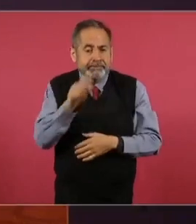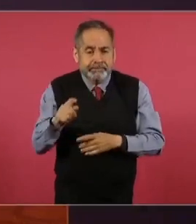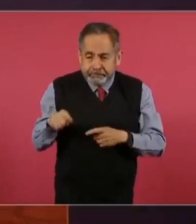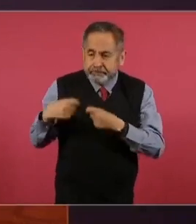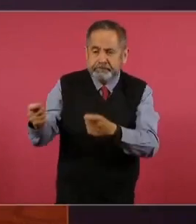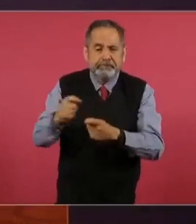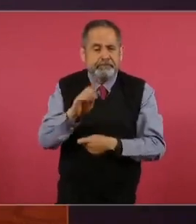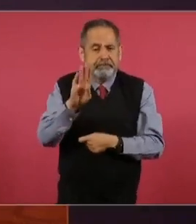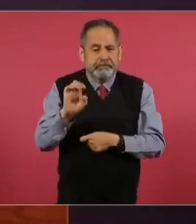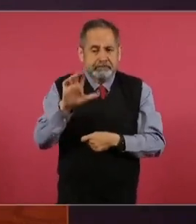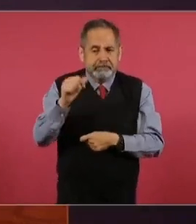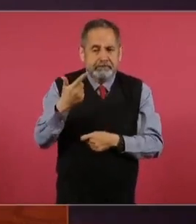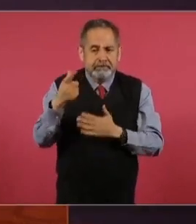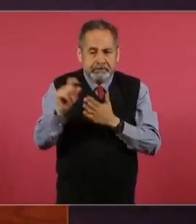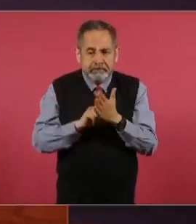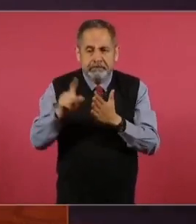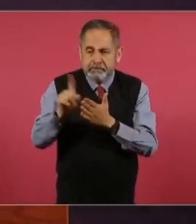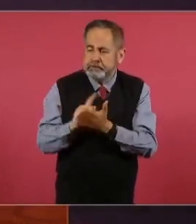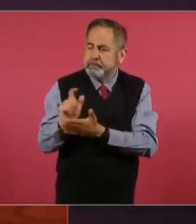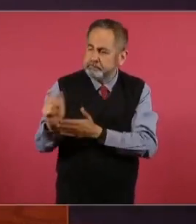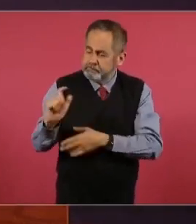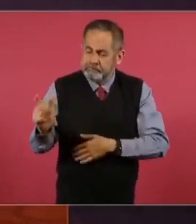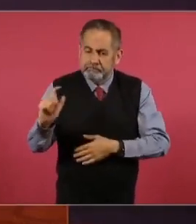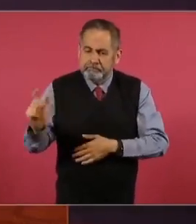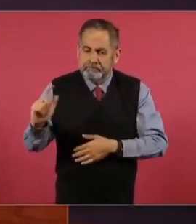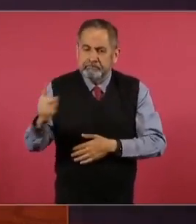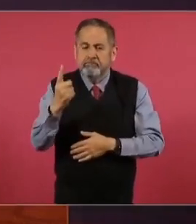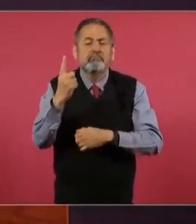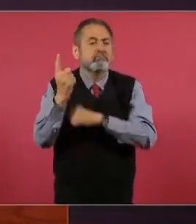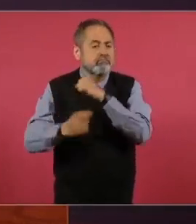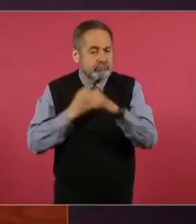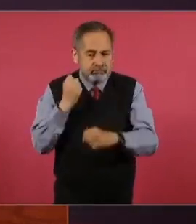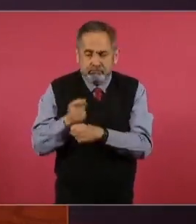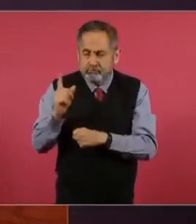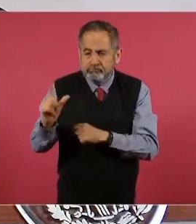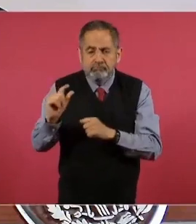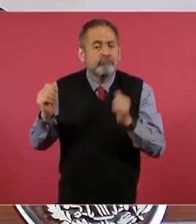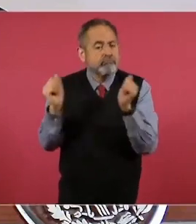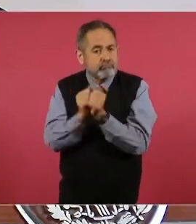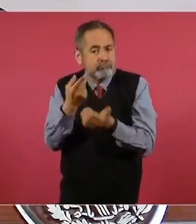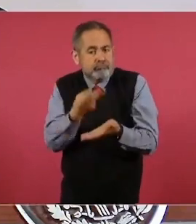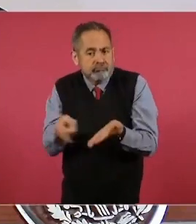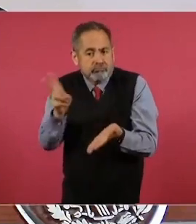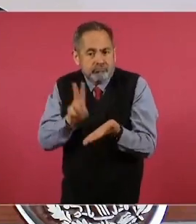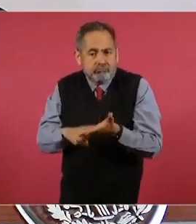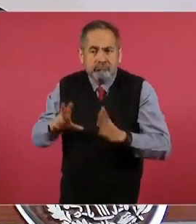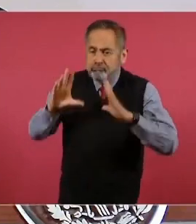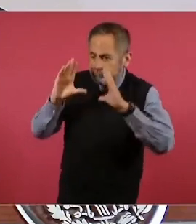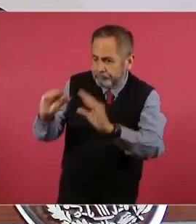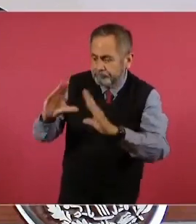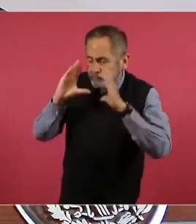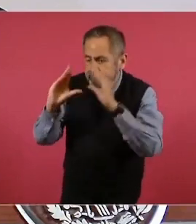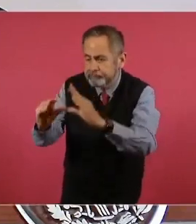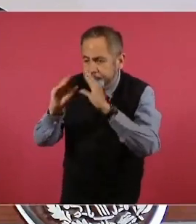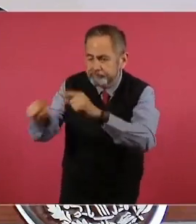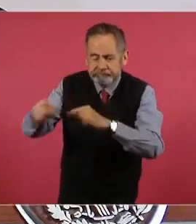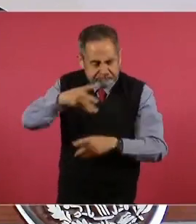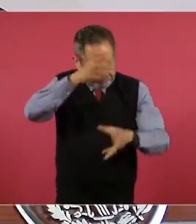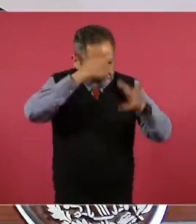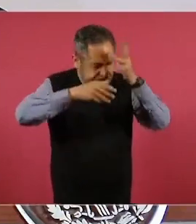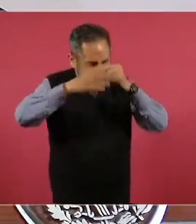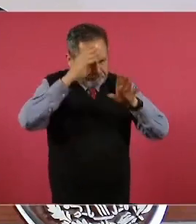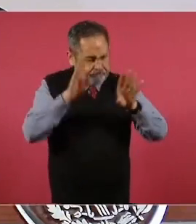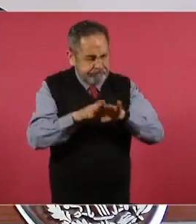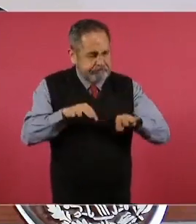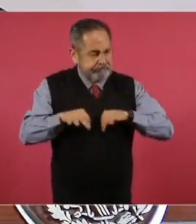una beca mensual durante un año, se les capacita en habilidades laborales y